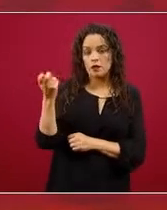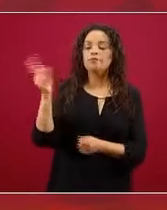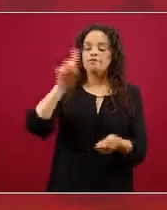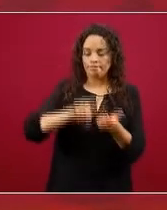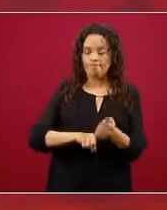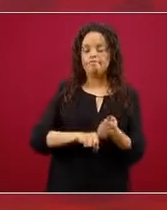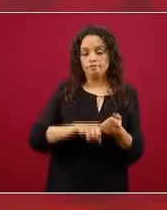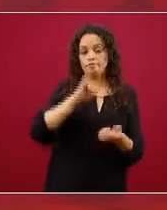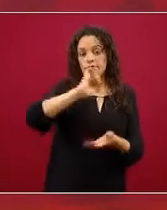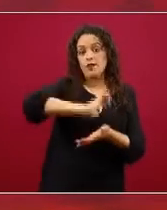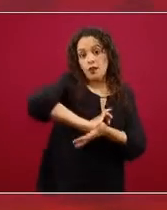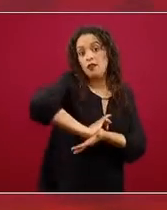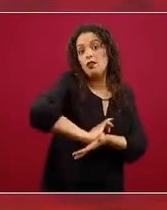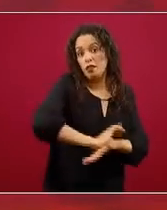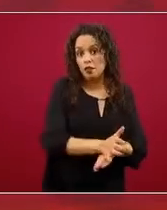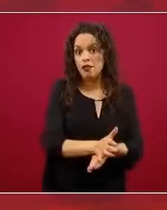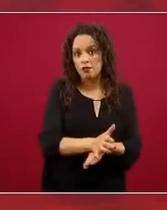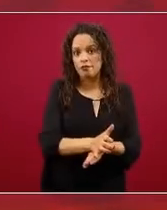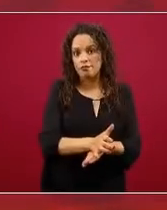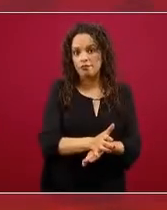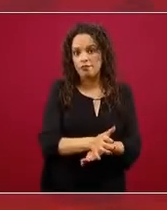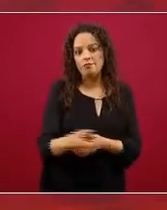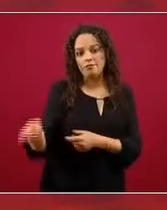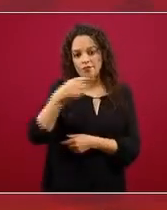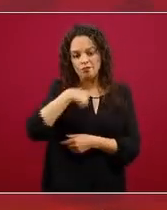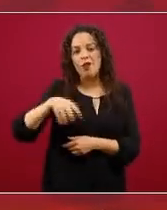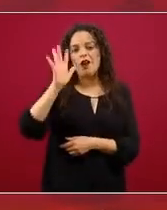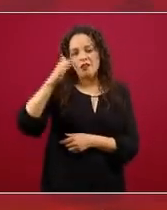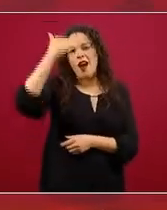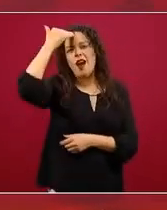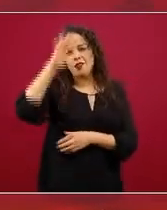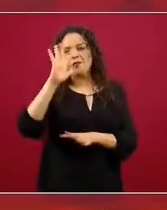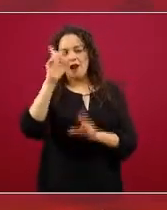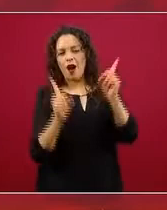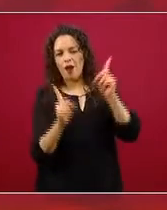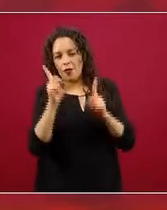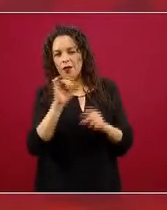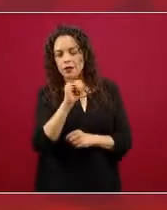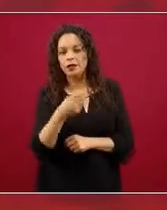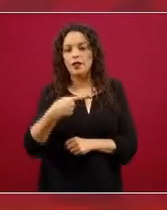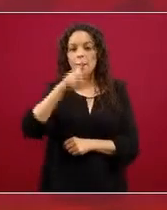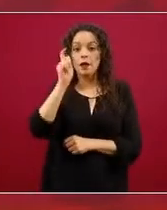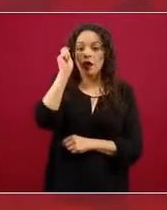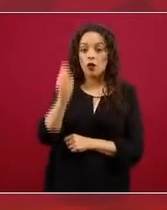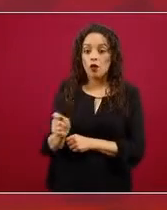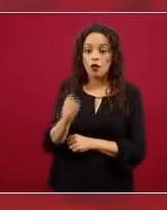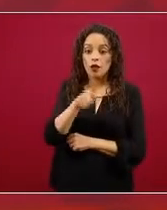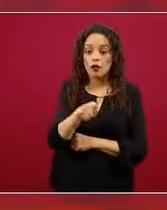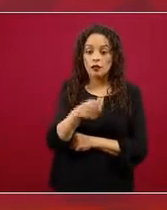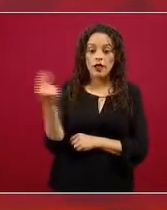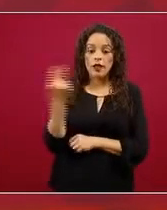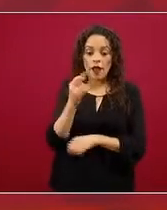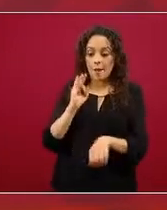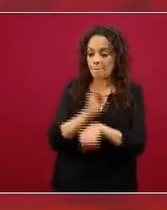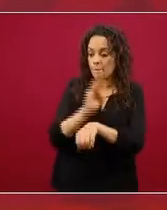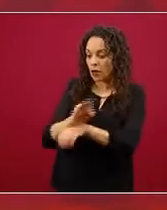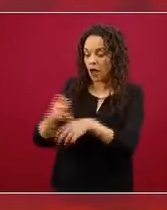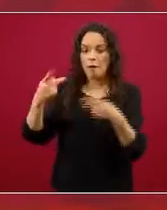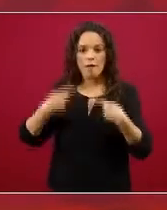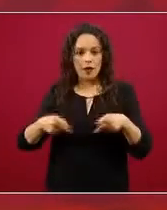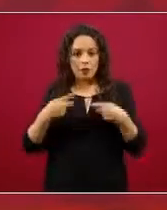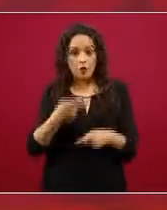de discriminación, lo cual ya sospechábamos, porque el propósito de las medidas de seguridad sanitaria es proteger a las personas,